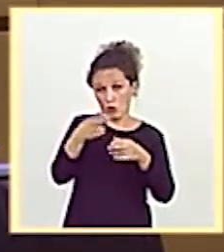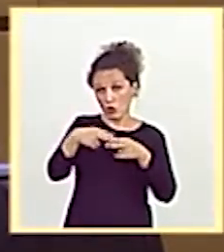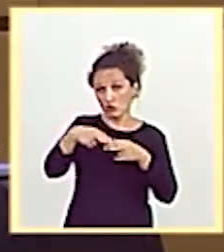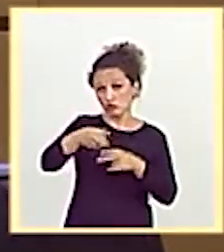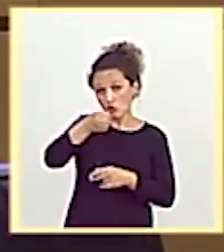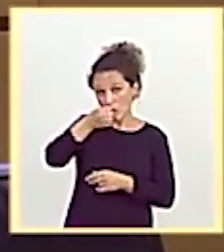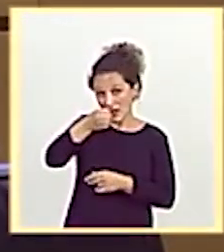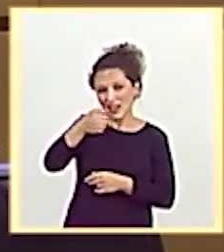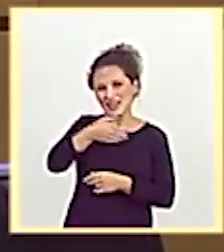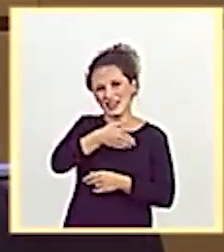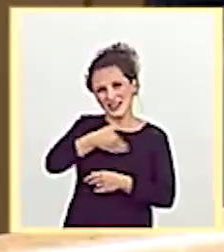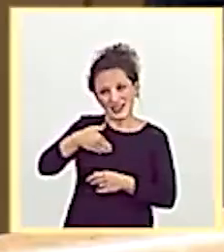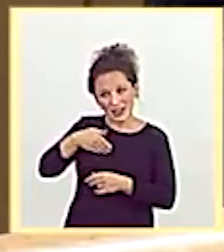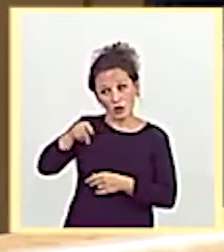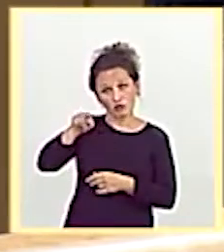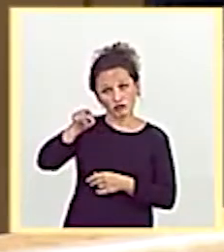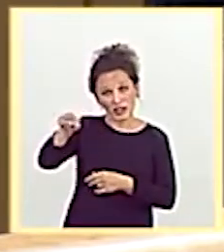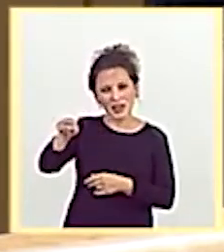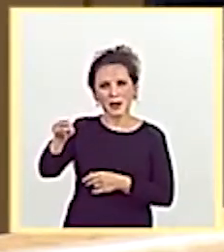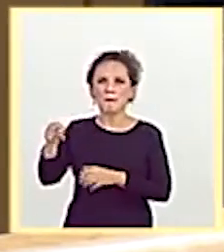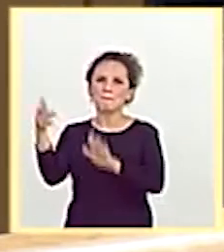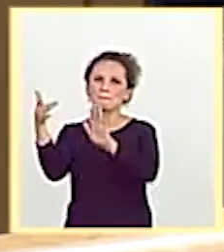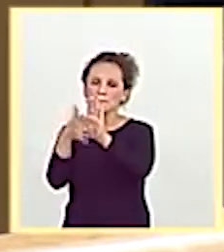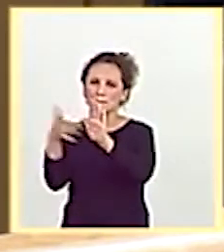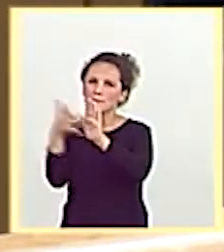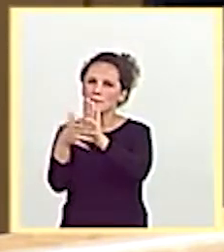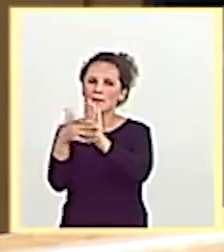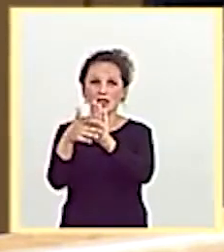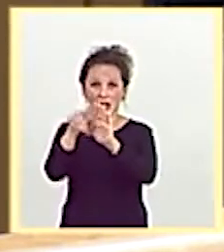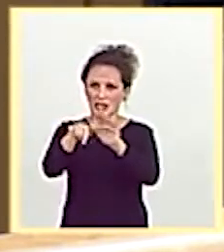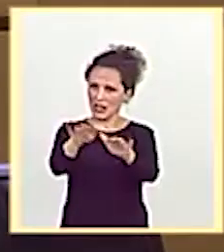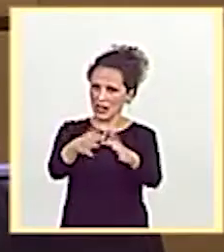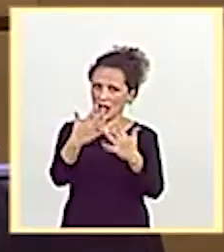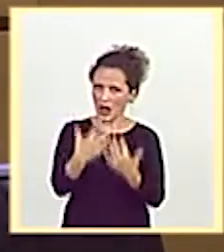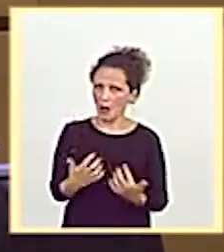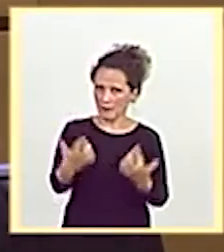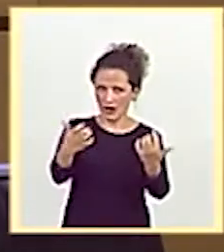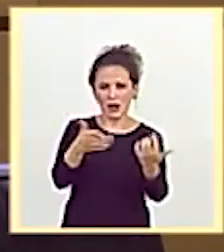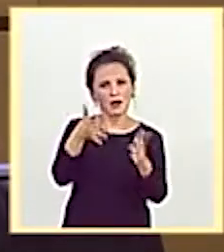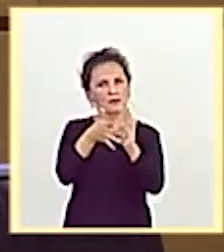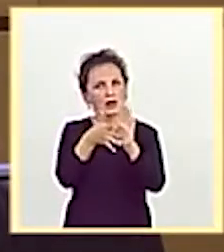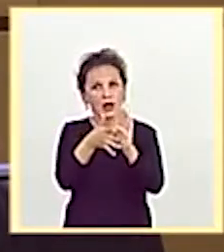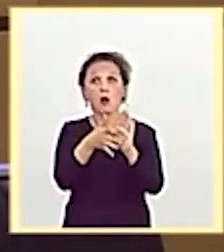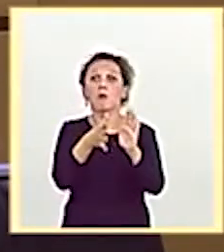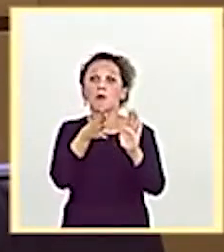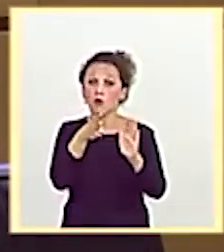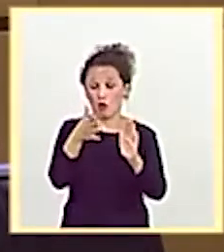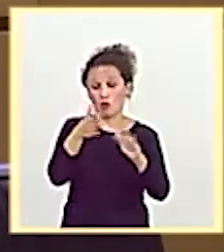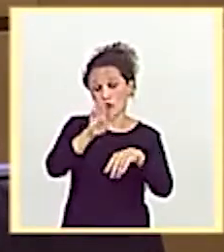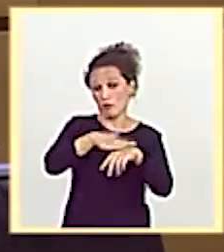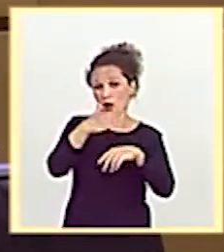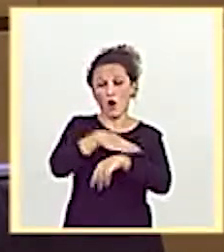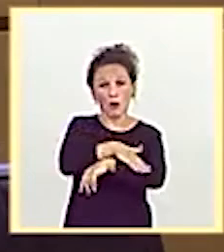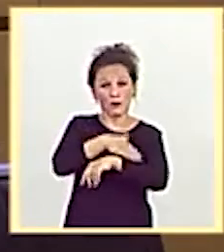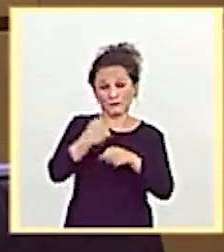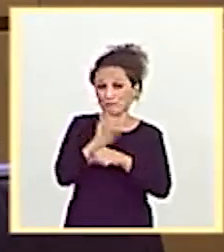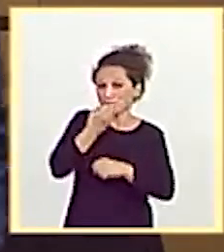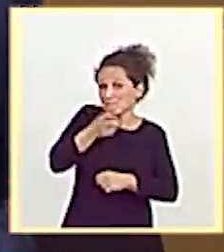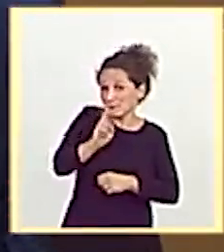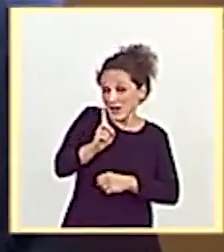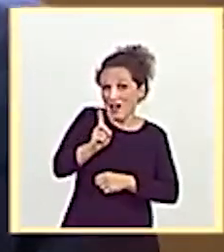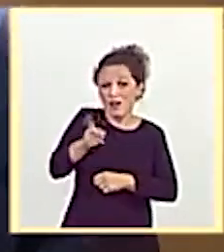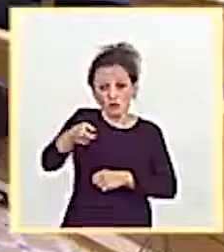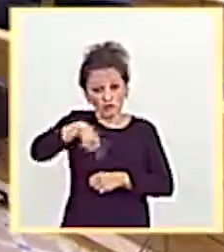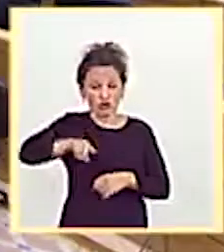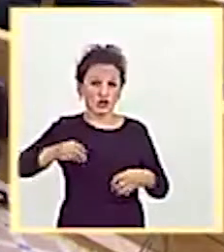explique a esta Cámara las bondades de un plan que, por culpa de un Gobierno inecto, no podremos disfrutar en Andalucía. Muchas